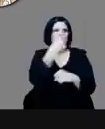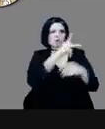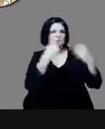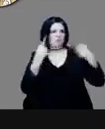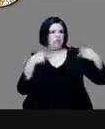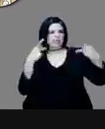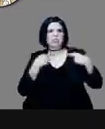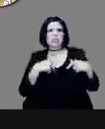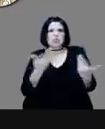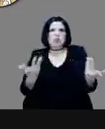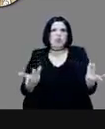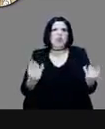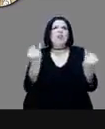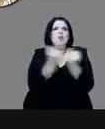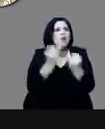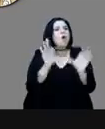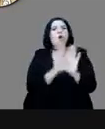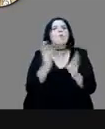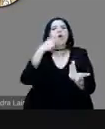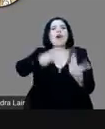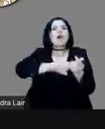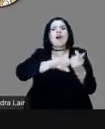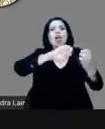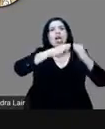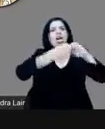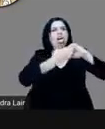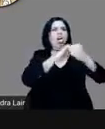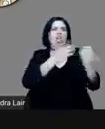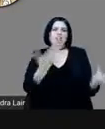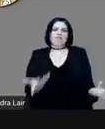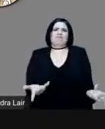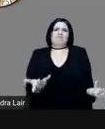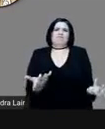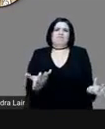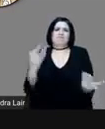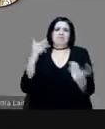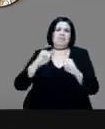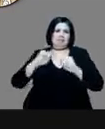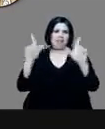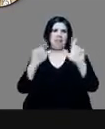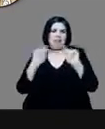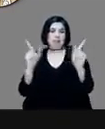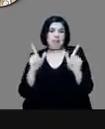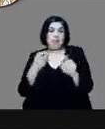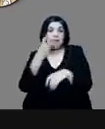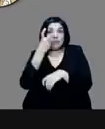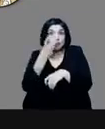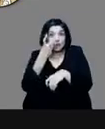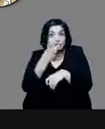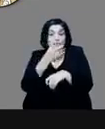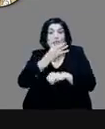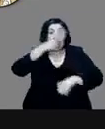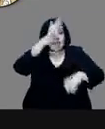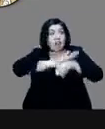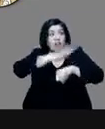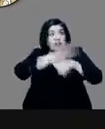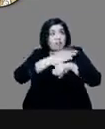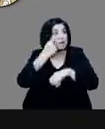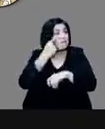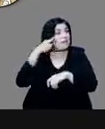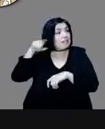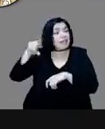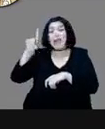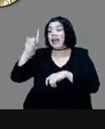al enemigo trascalteca. En ese momento es avisado Cortés de que Diego Velázquez, el